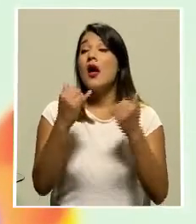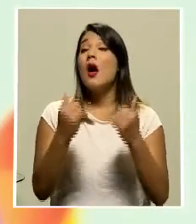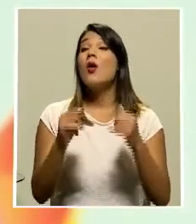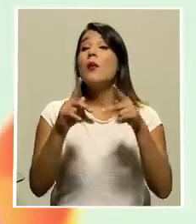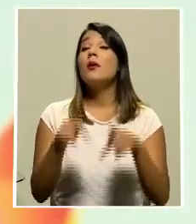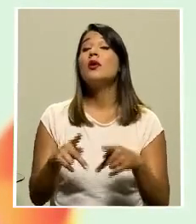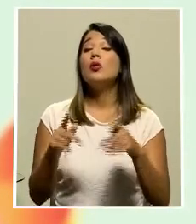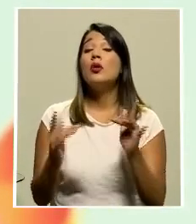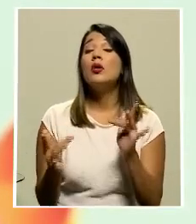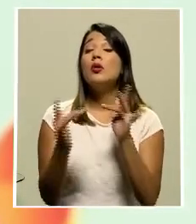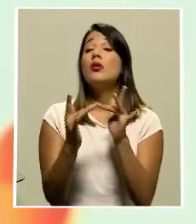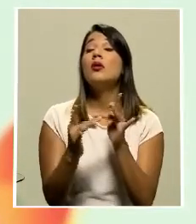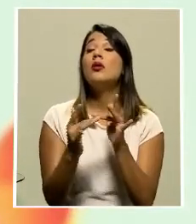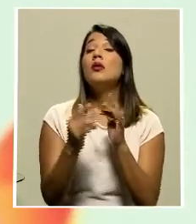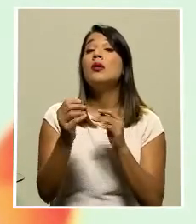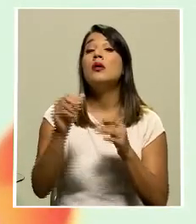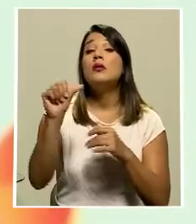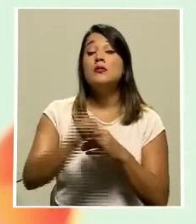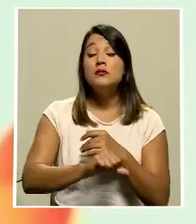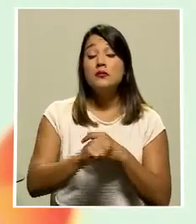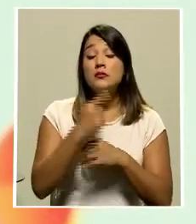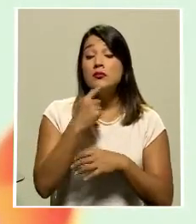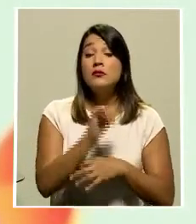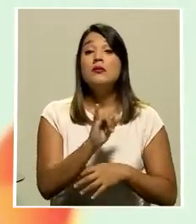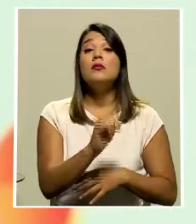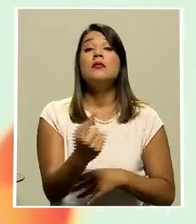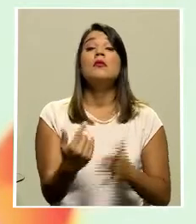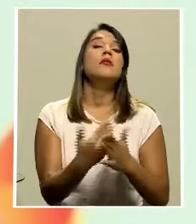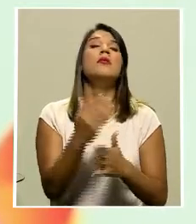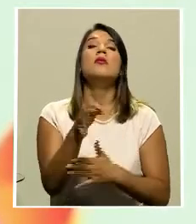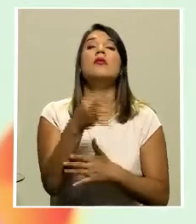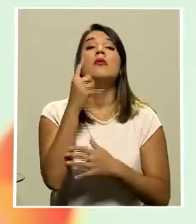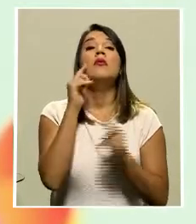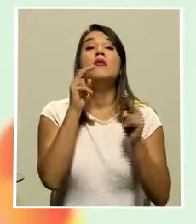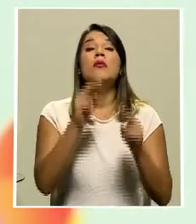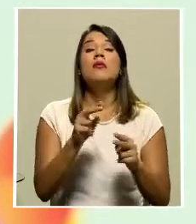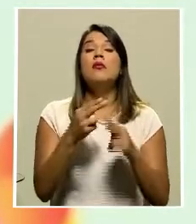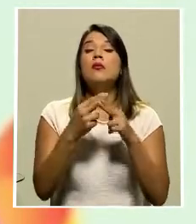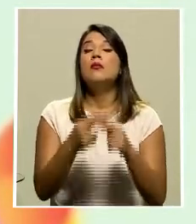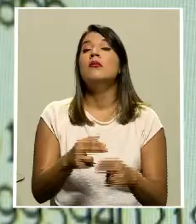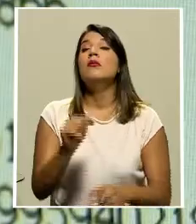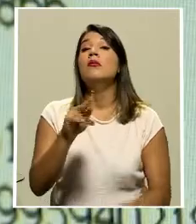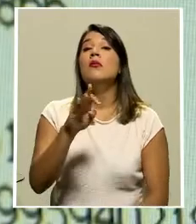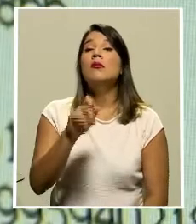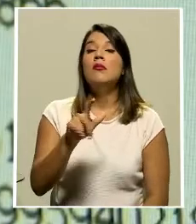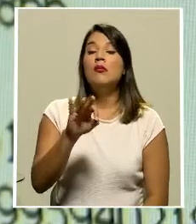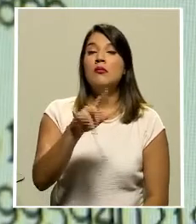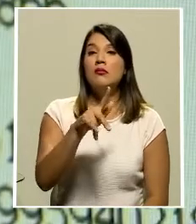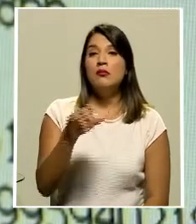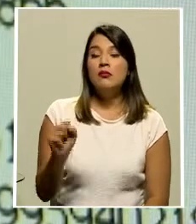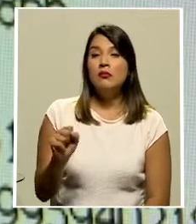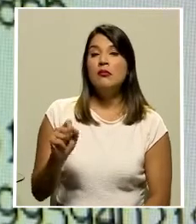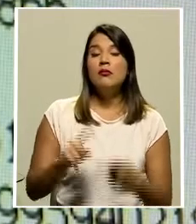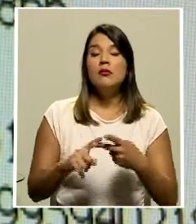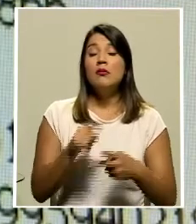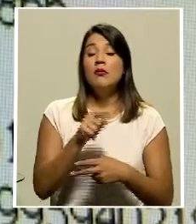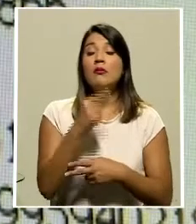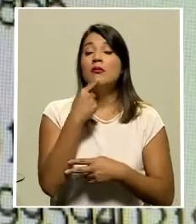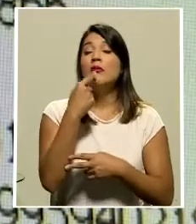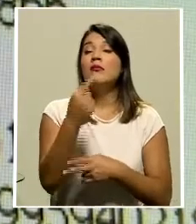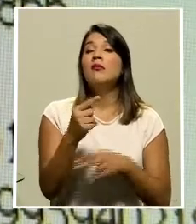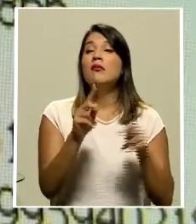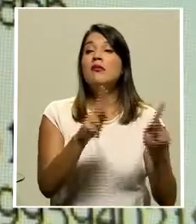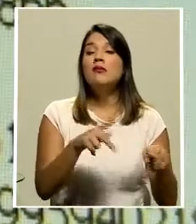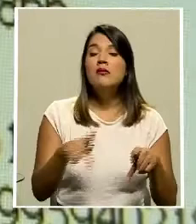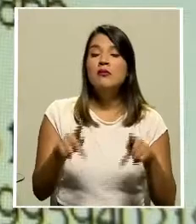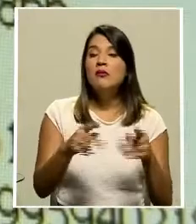contactan a los compradores y dicen que es un oficial de policía que se llama Daniel Fallas Quesada La vocera manifestó que a la gente